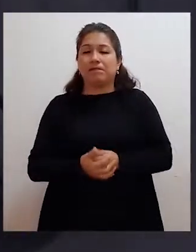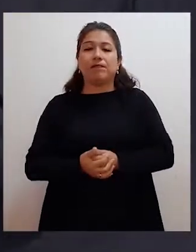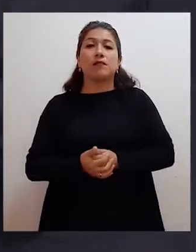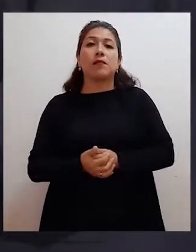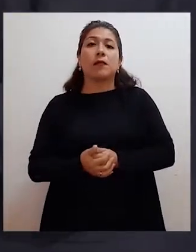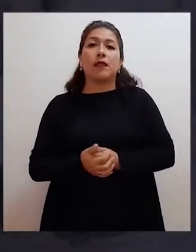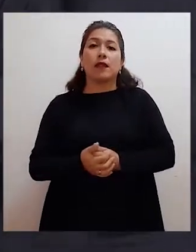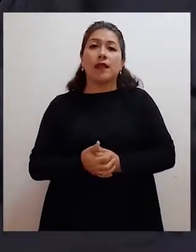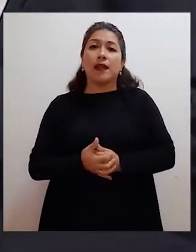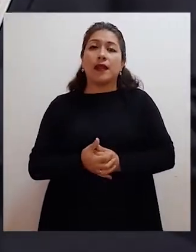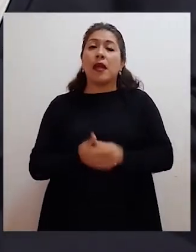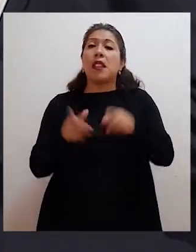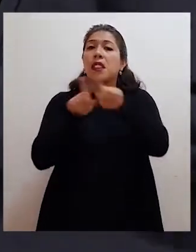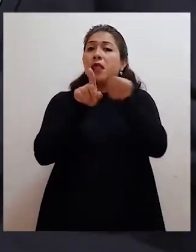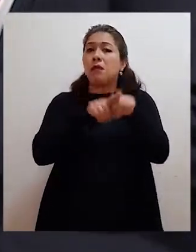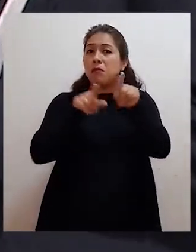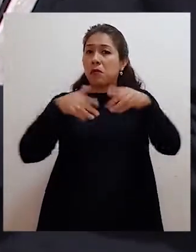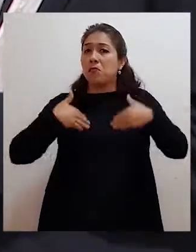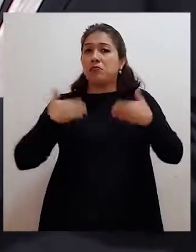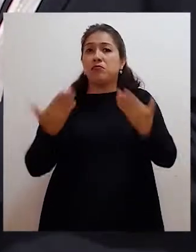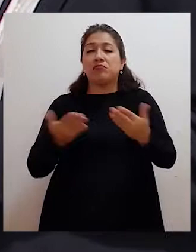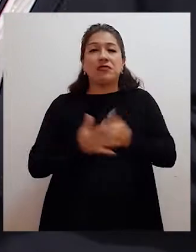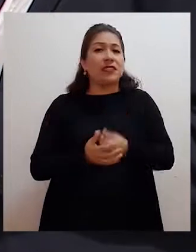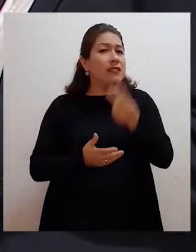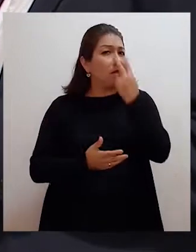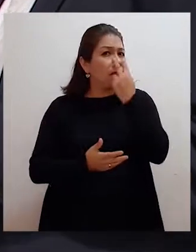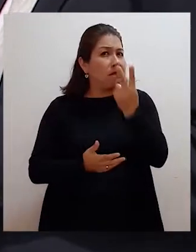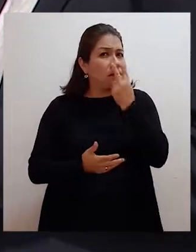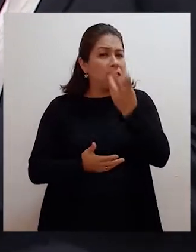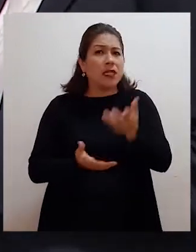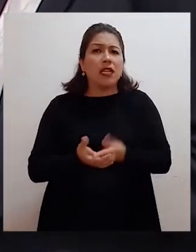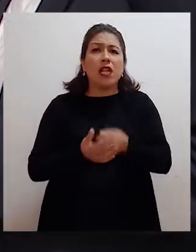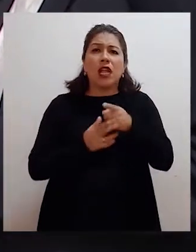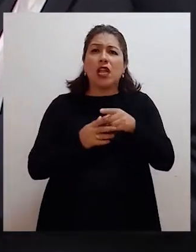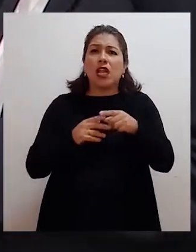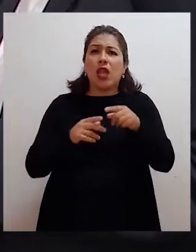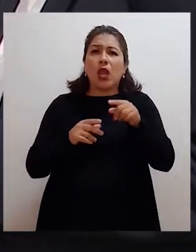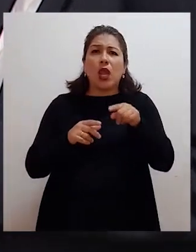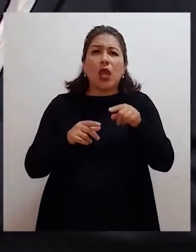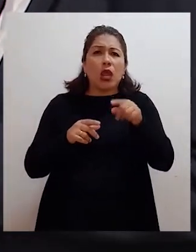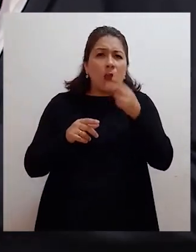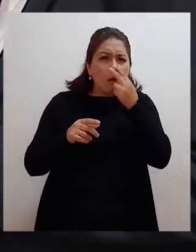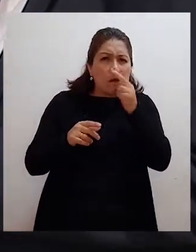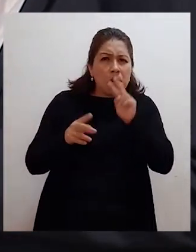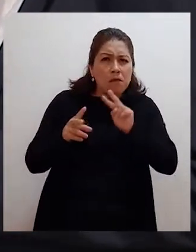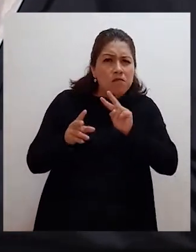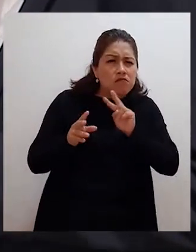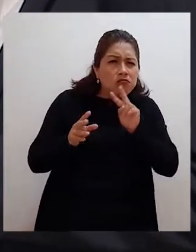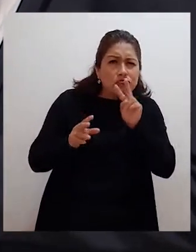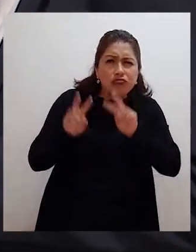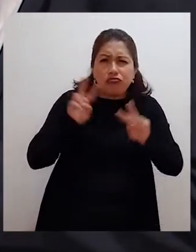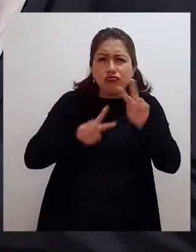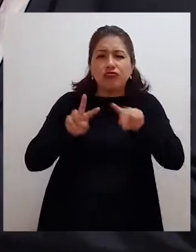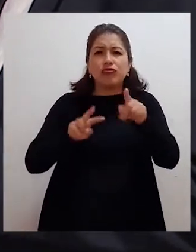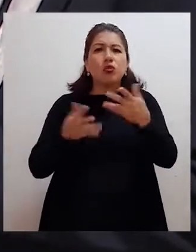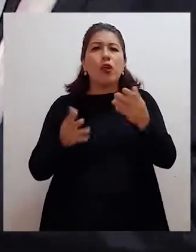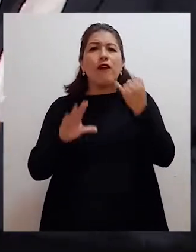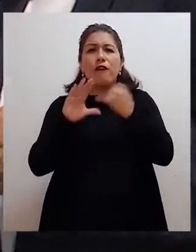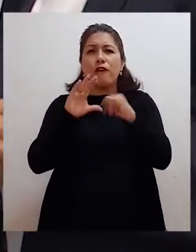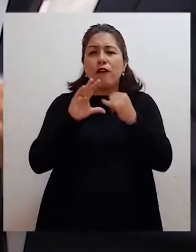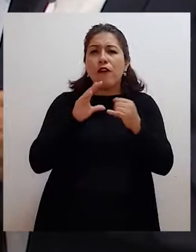evidenciar con fotografías en esa página para efectos de que posteriormente la